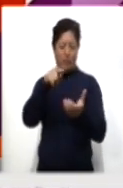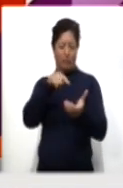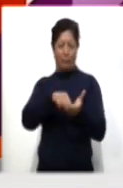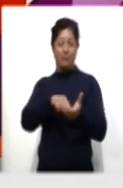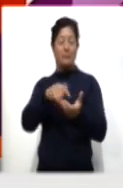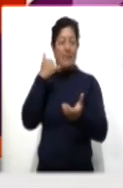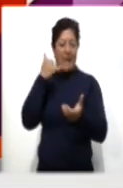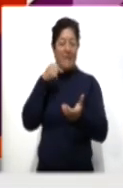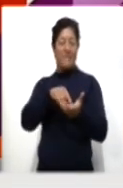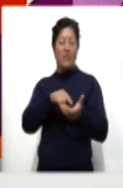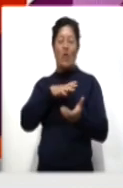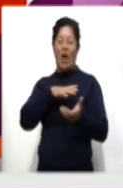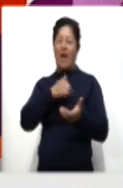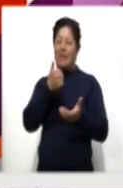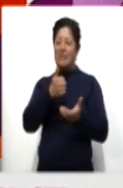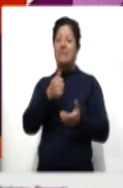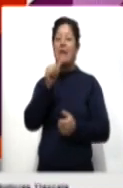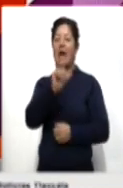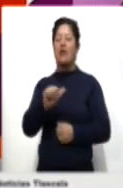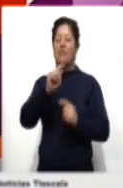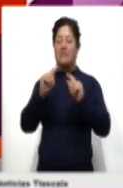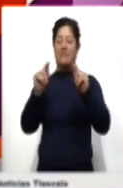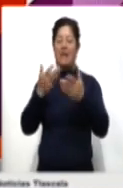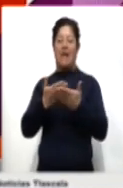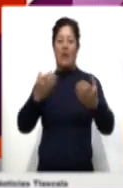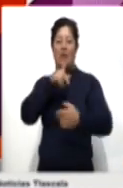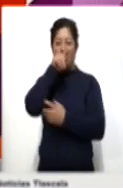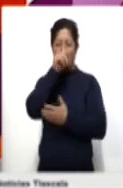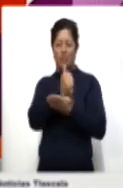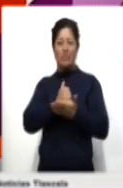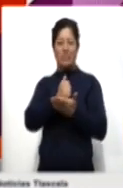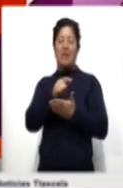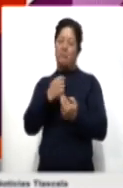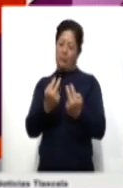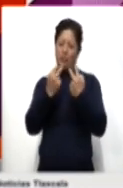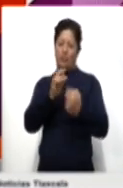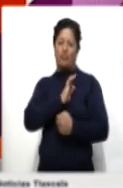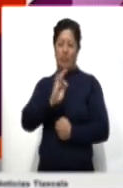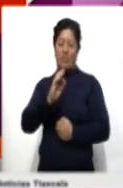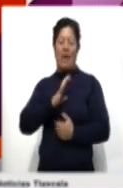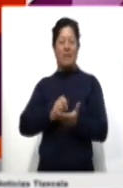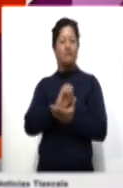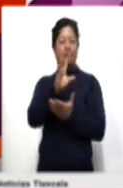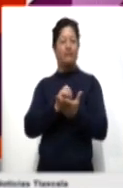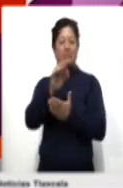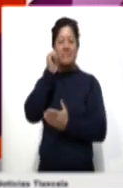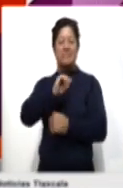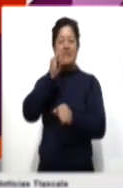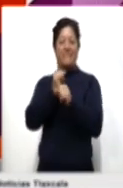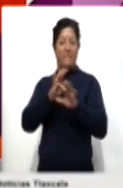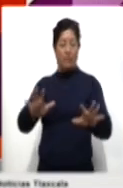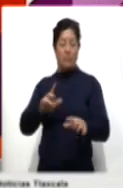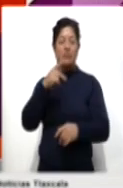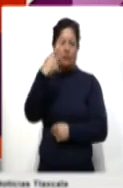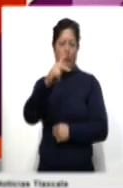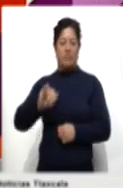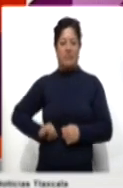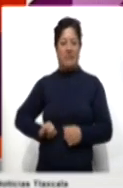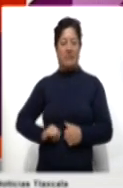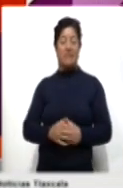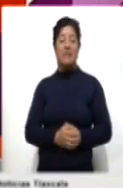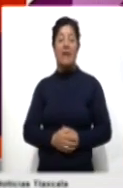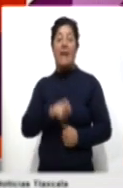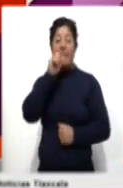en sus manos con un solo clic. Arroba Tlaxcala ahora en Twitter. Ahí nos puede seguir. Constantemente estamos posteando información que es de su interés.